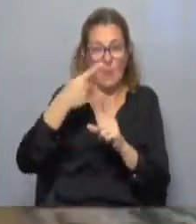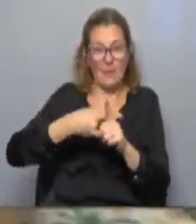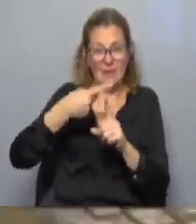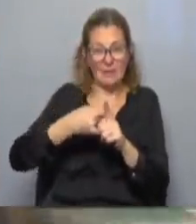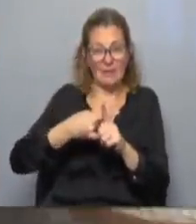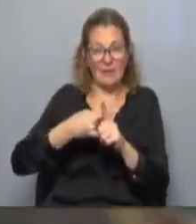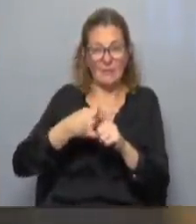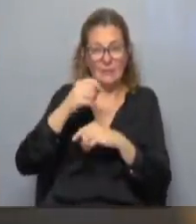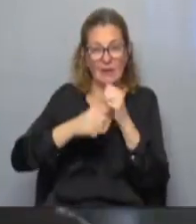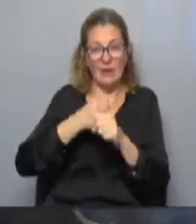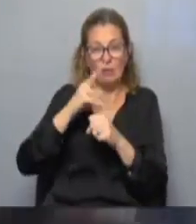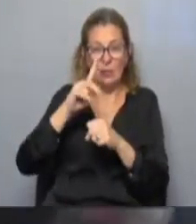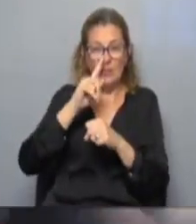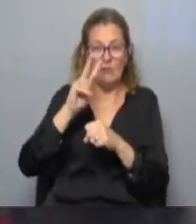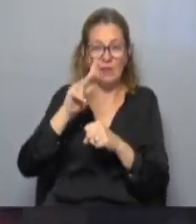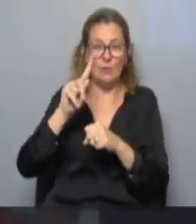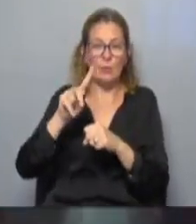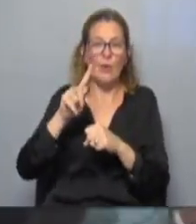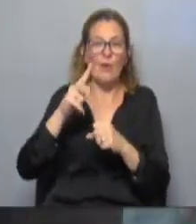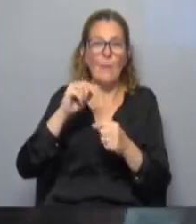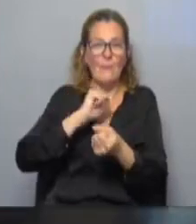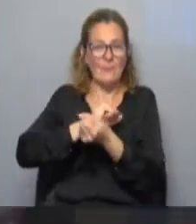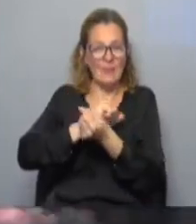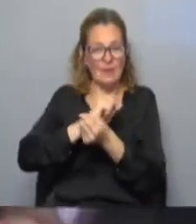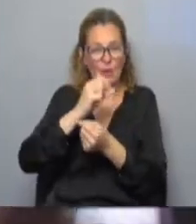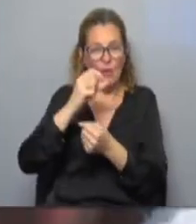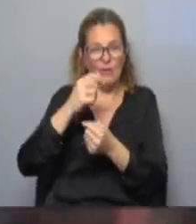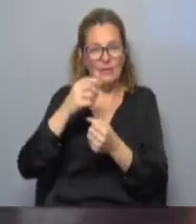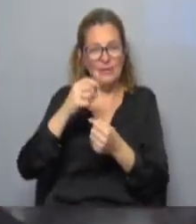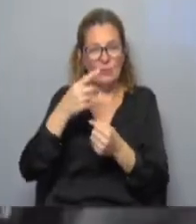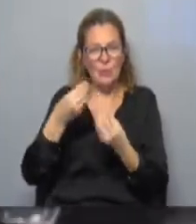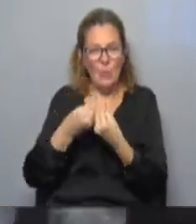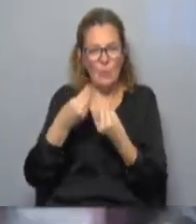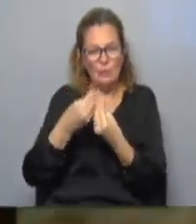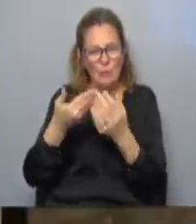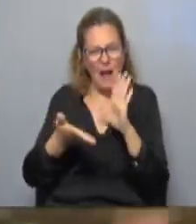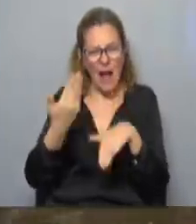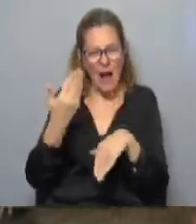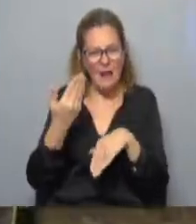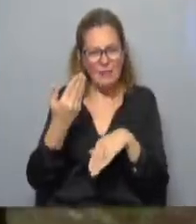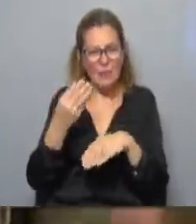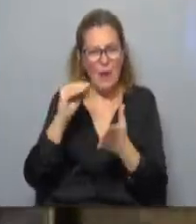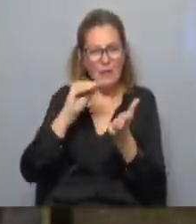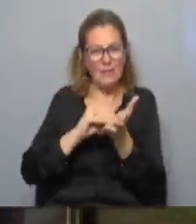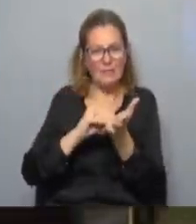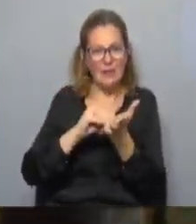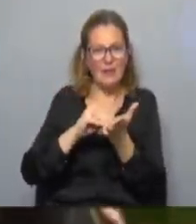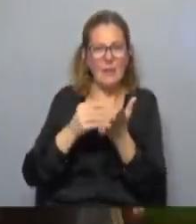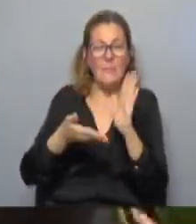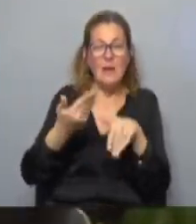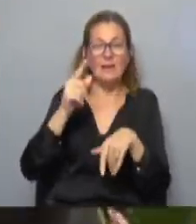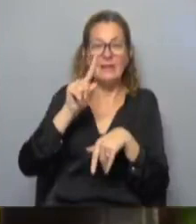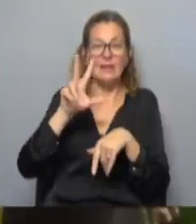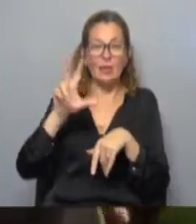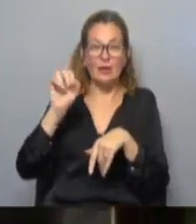en 2021 México detuvo a más de 307 mil migrantes la cifra más alta registrada en el país y más de 130